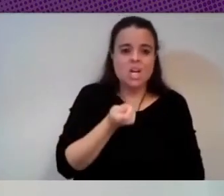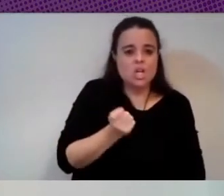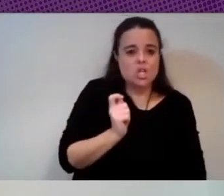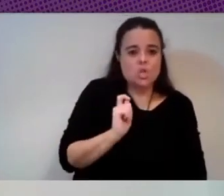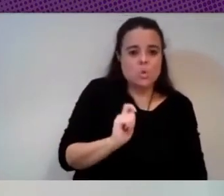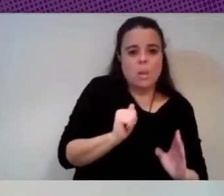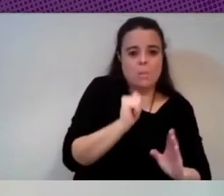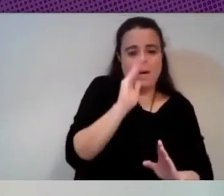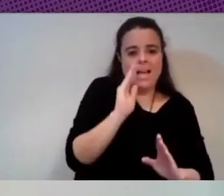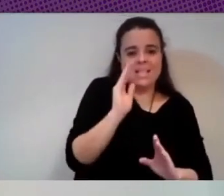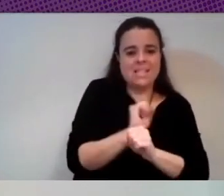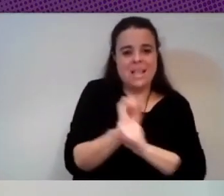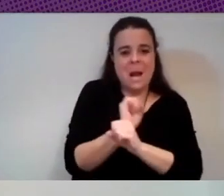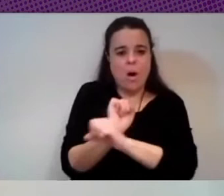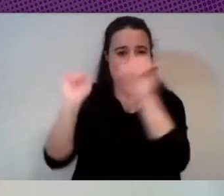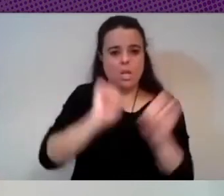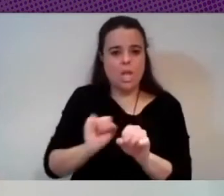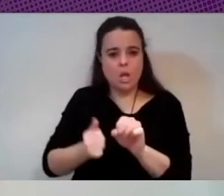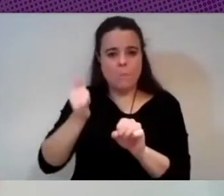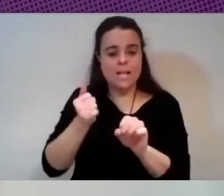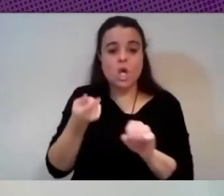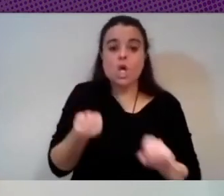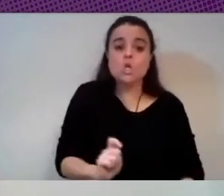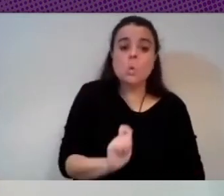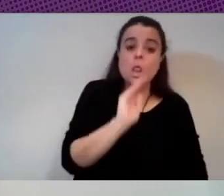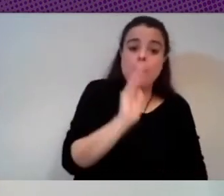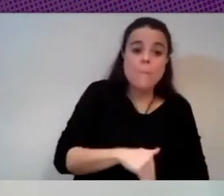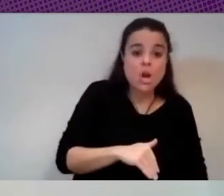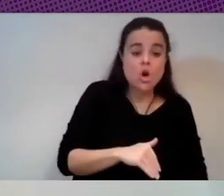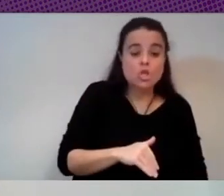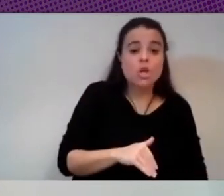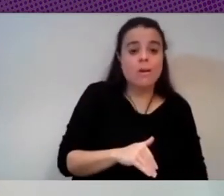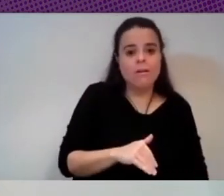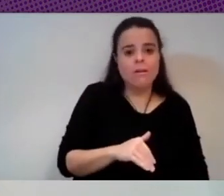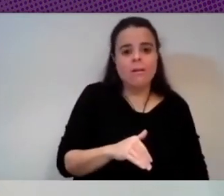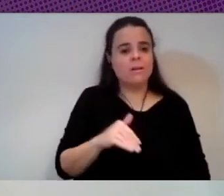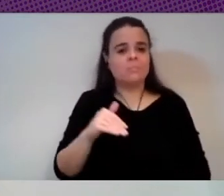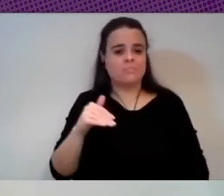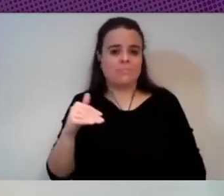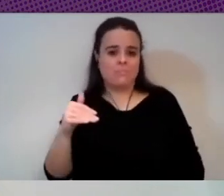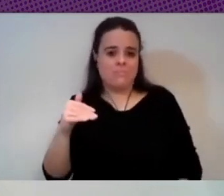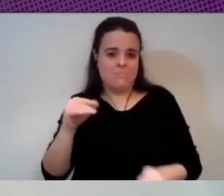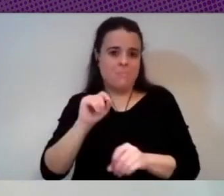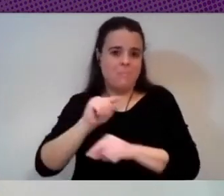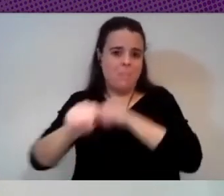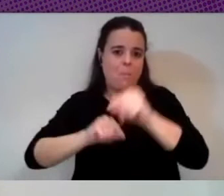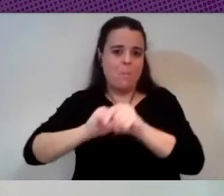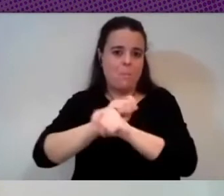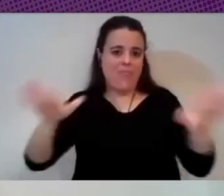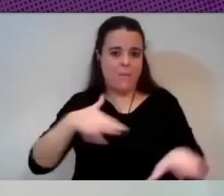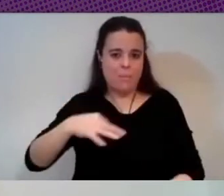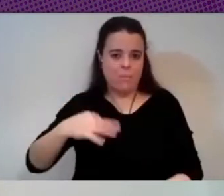menos sueldo más exposición a la pandemia entonces pues ver un poco estar vigilantes